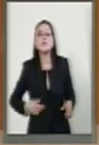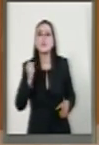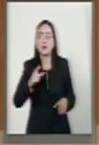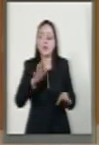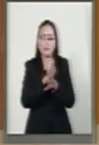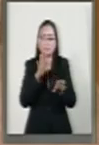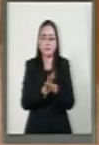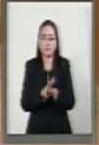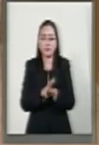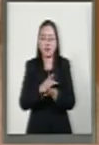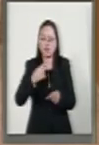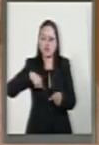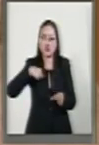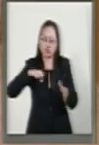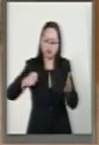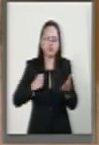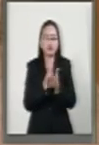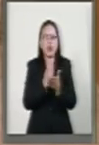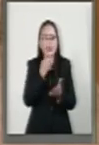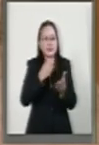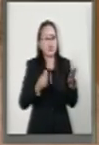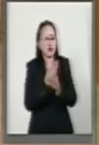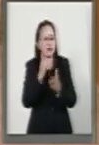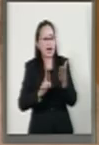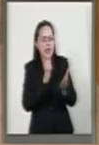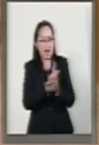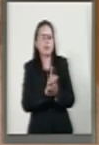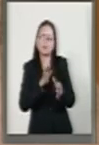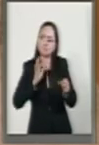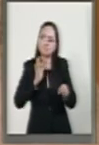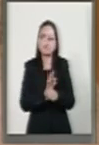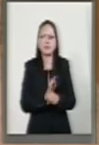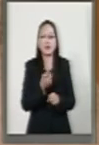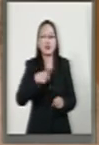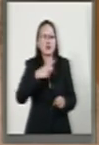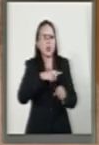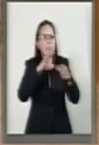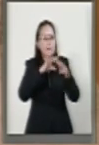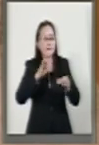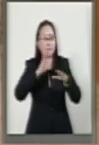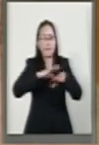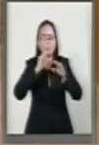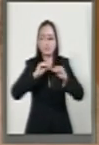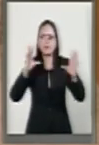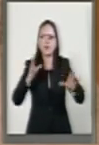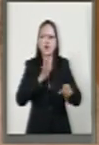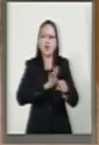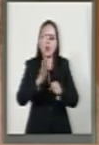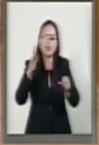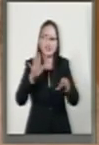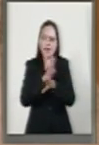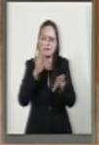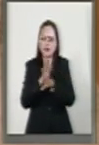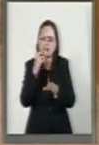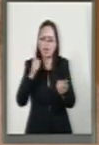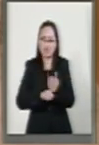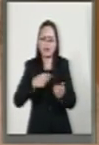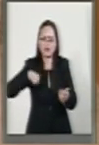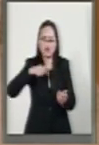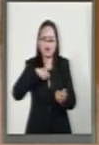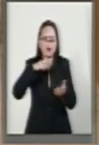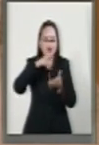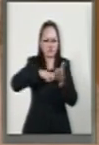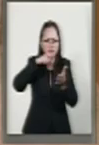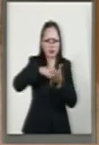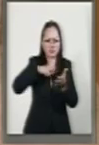legislación. Por último, me gustaría solamente detallar lo que me parece los cambios más significativos que le hicimos a la